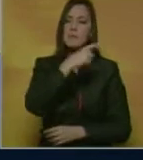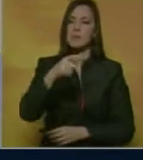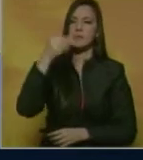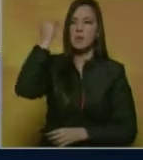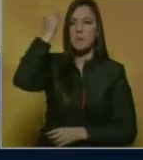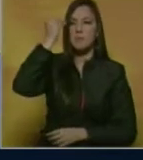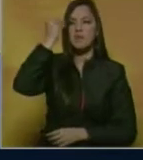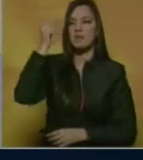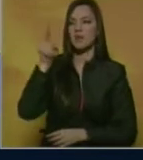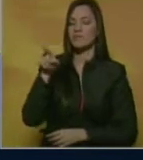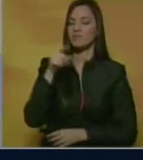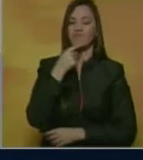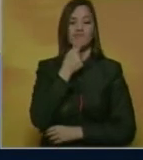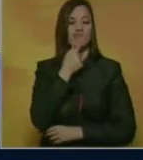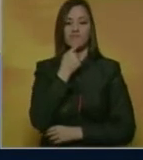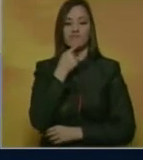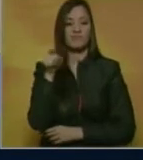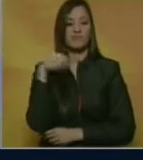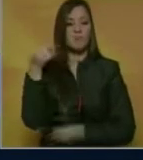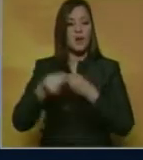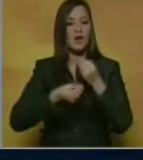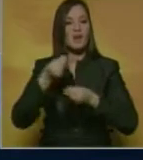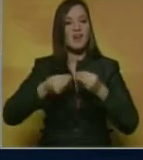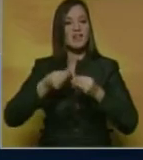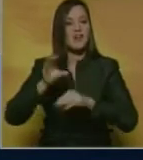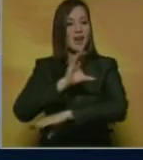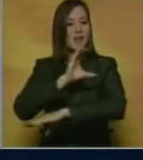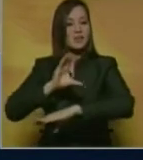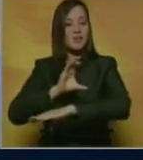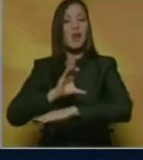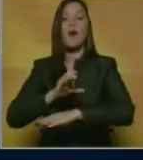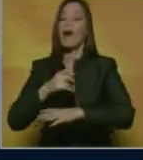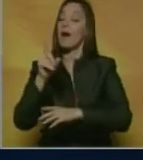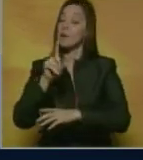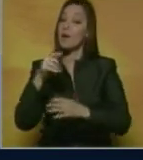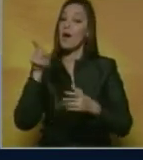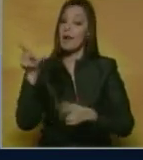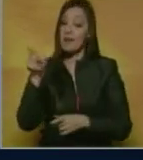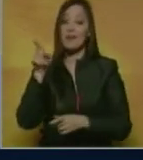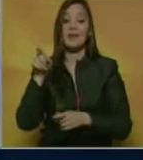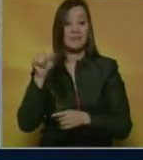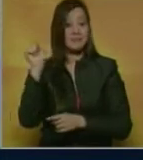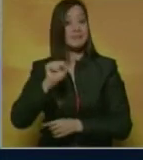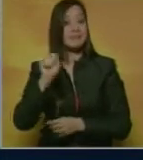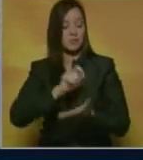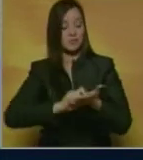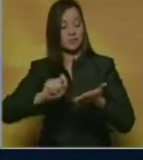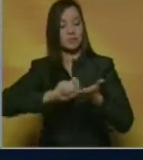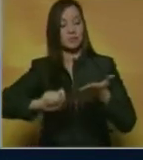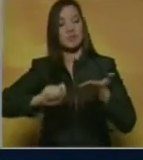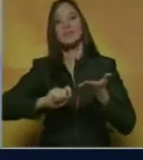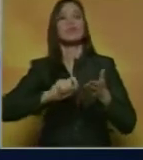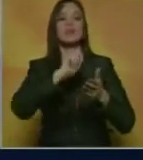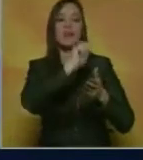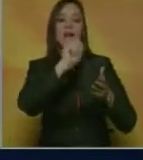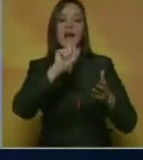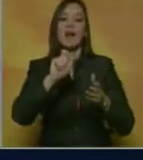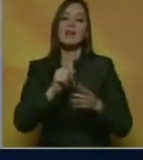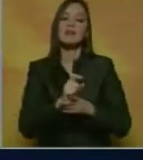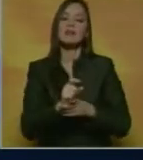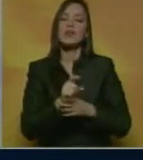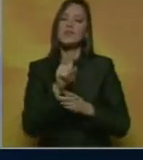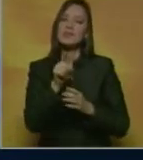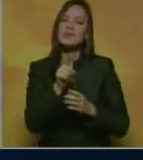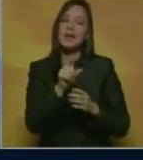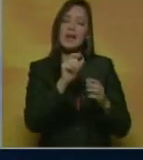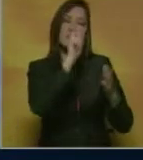un tema de acuerdo a la franquicia pueden estar tranquilos porque Sam ha puesto escritura en la pared y se trata de una